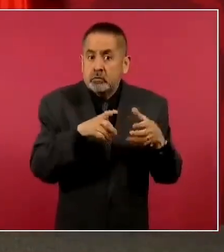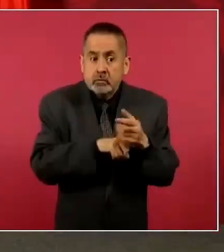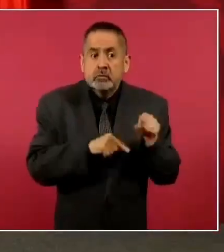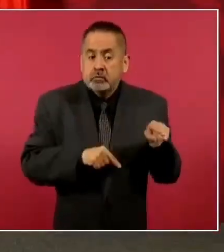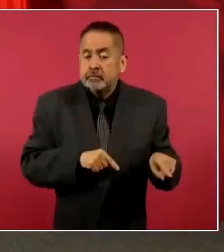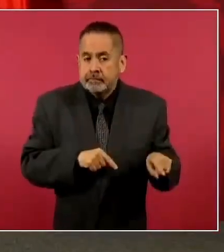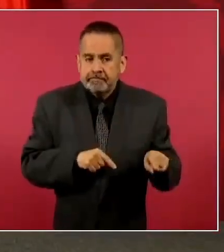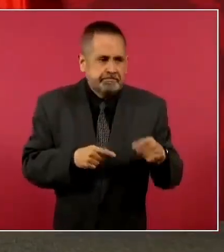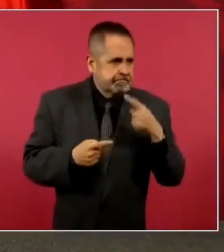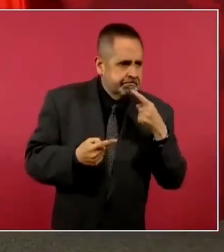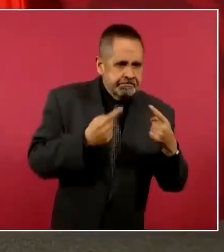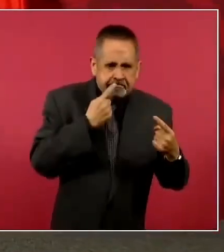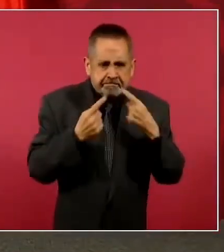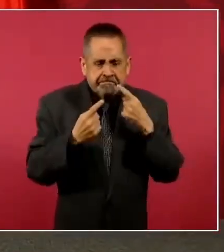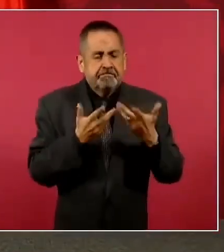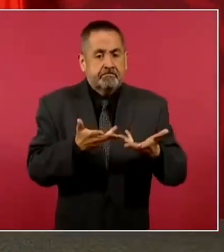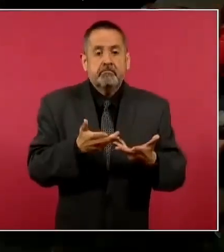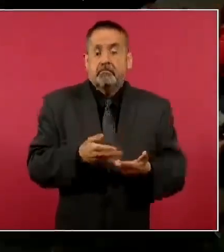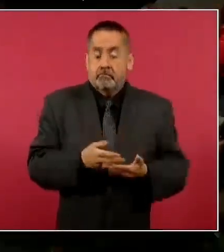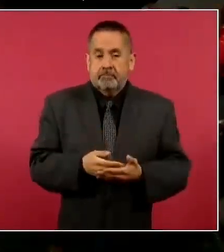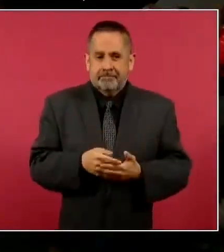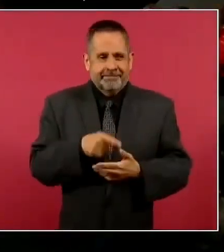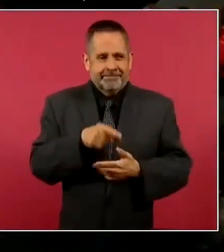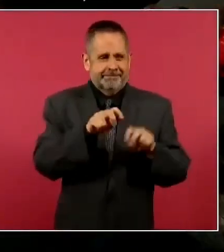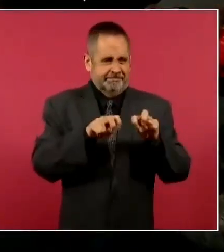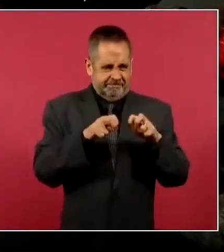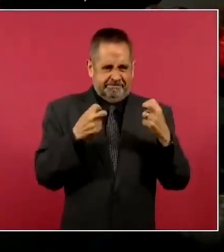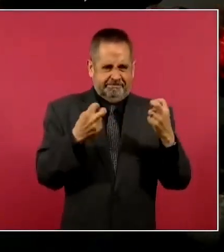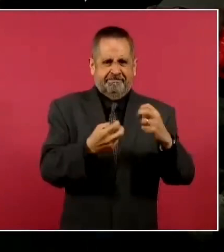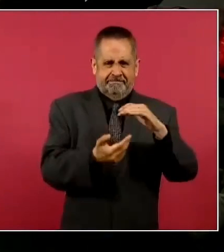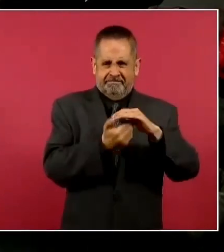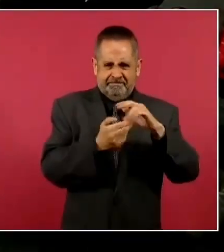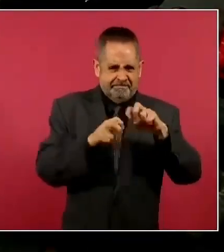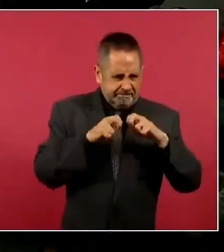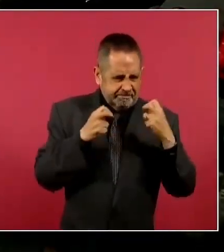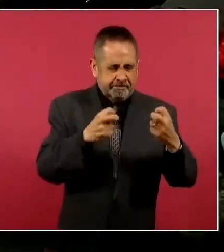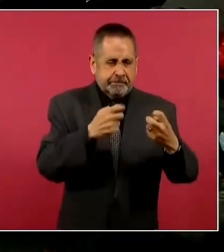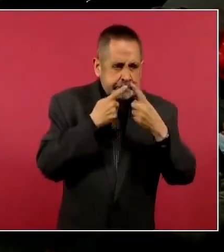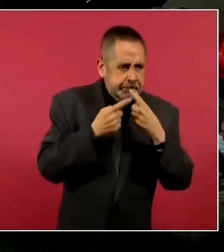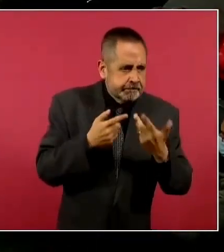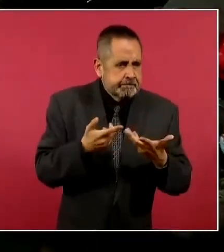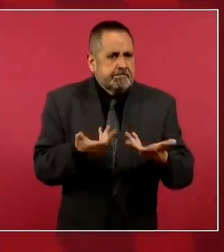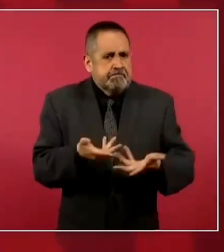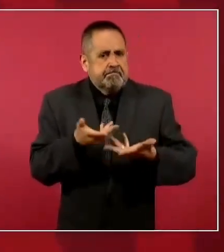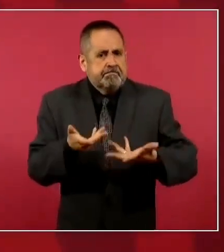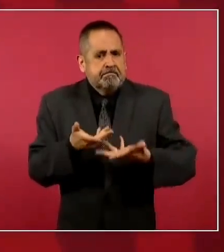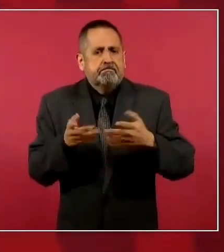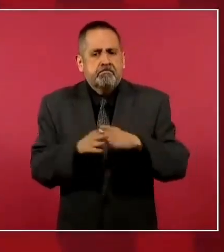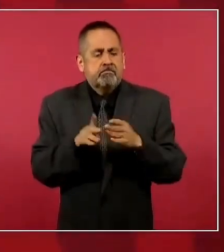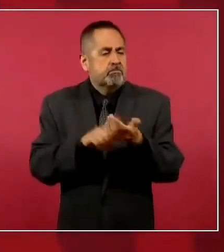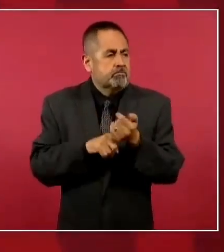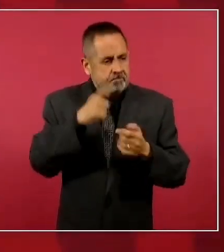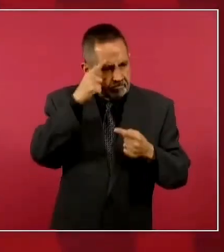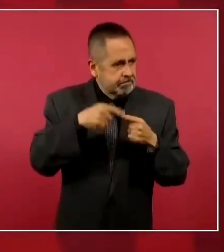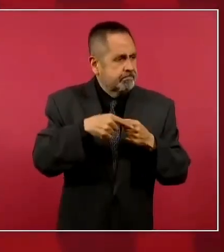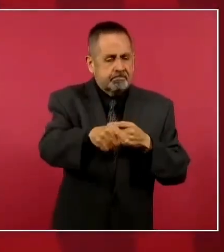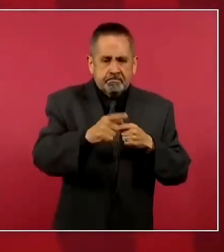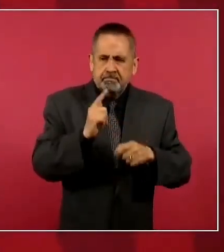Son mesas para lograr la